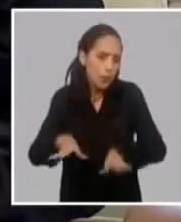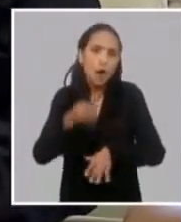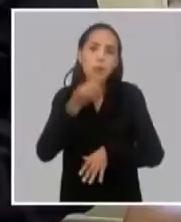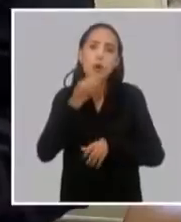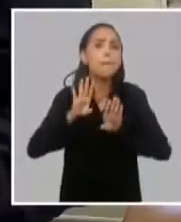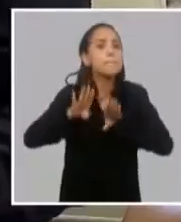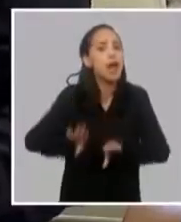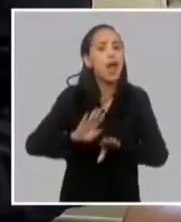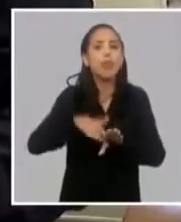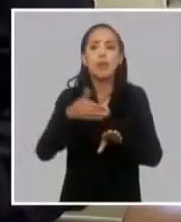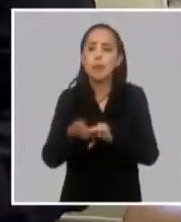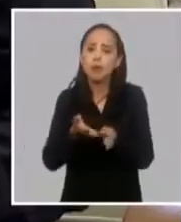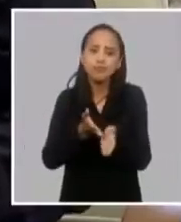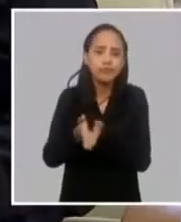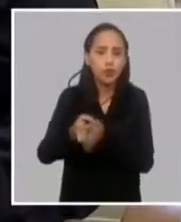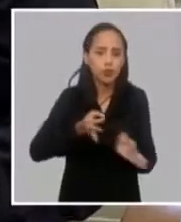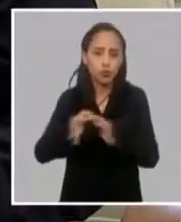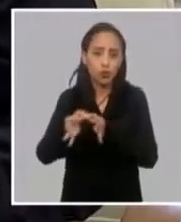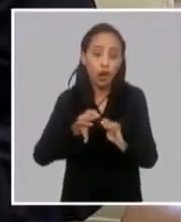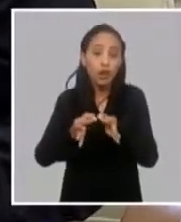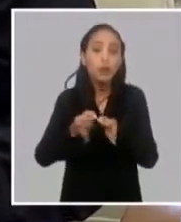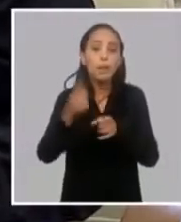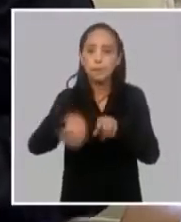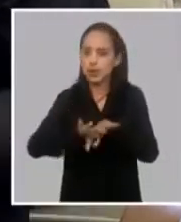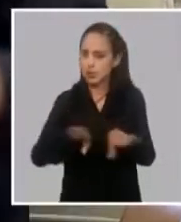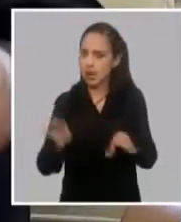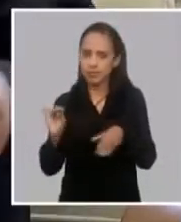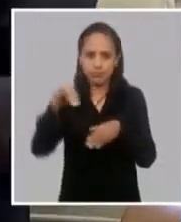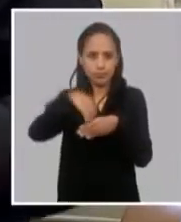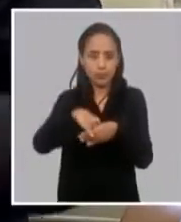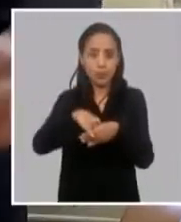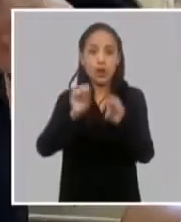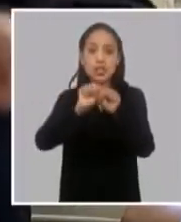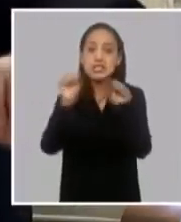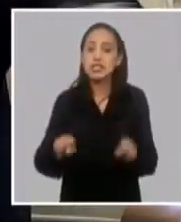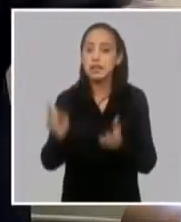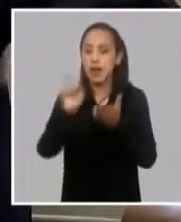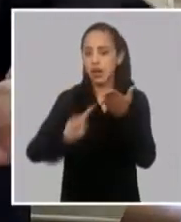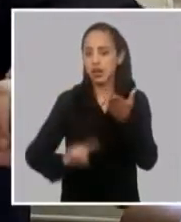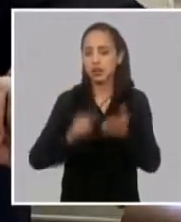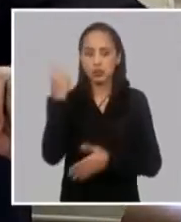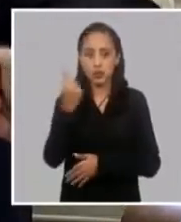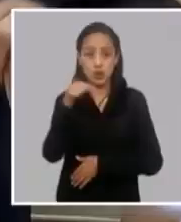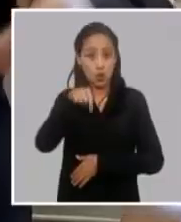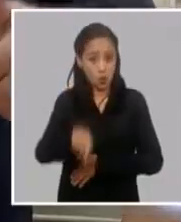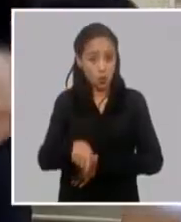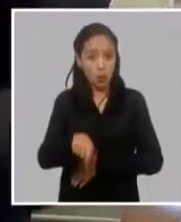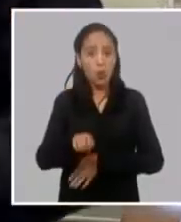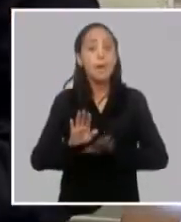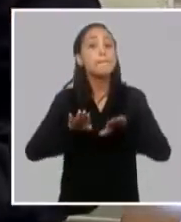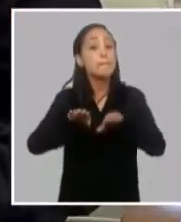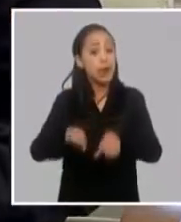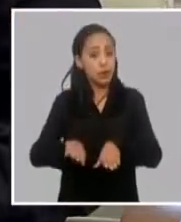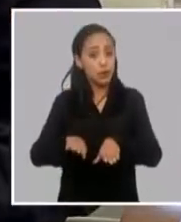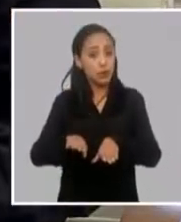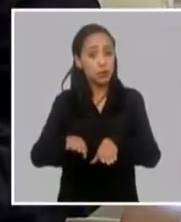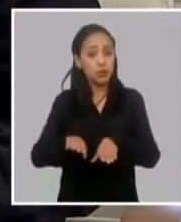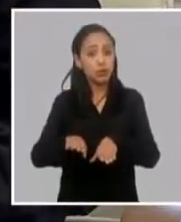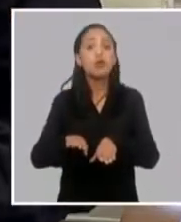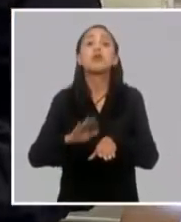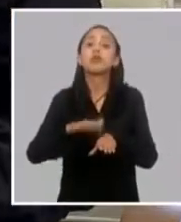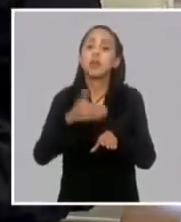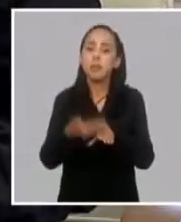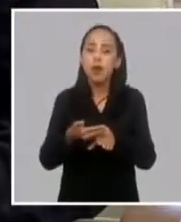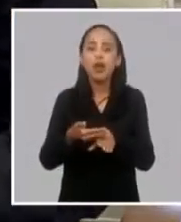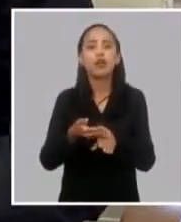incorpora a aportar al sistema energético nacional. bueno, entró en marcha, hoy tuvo una parada y vuelve a entrar y así.